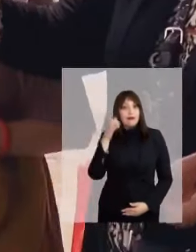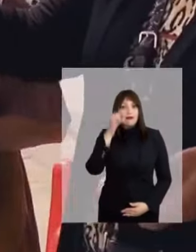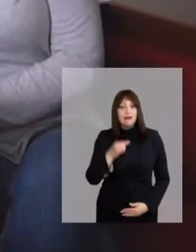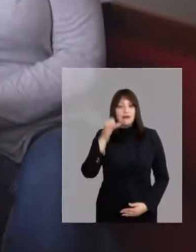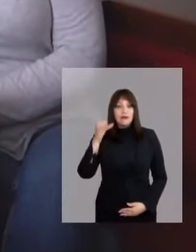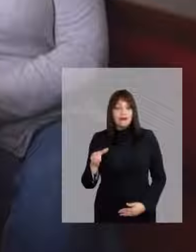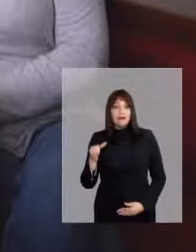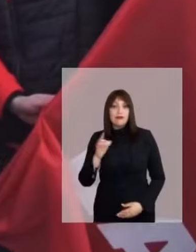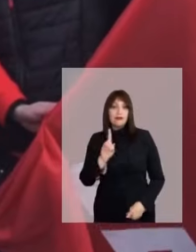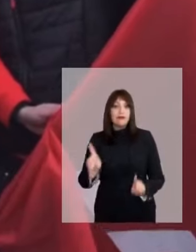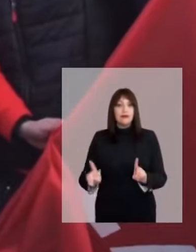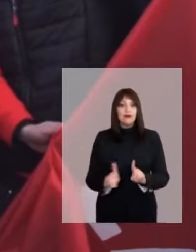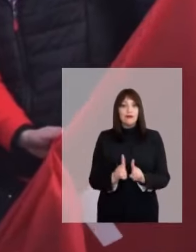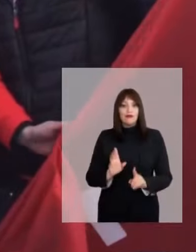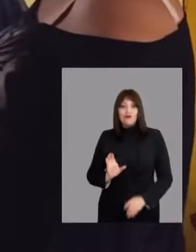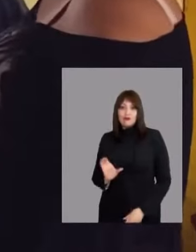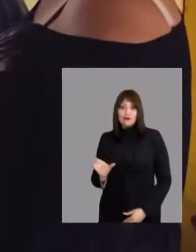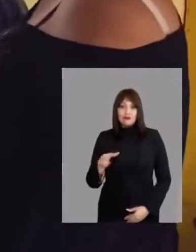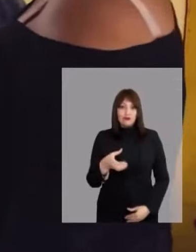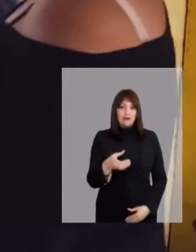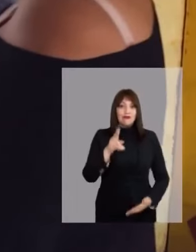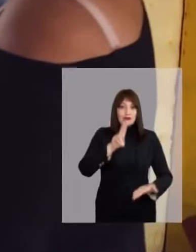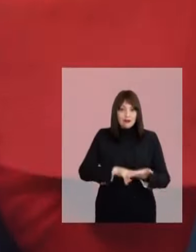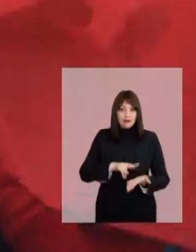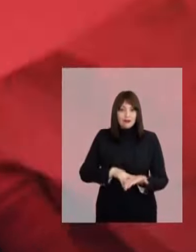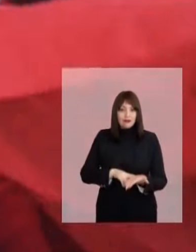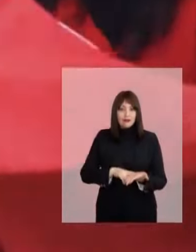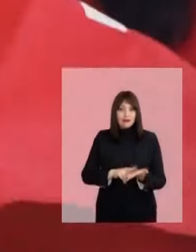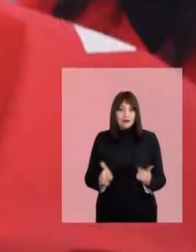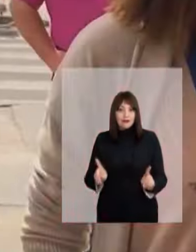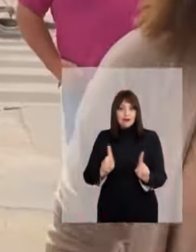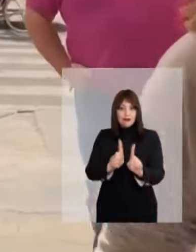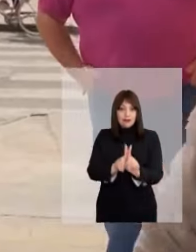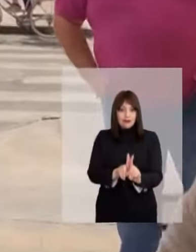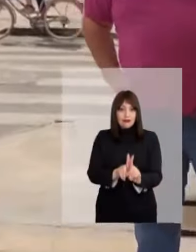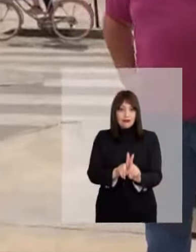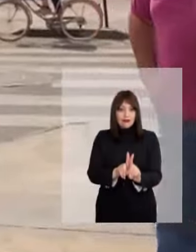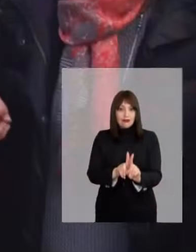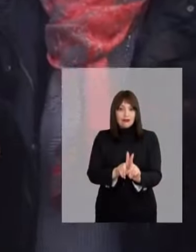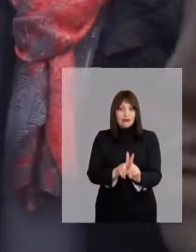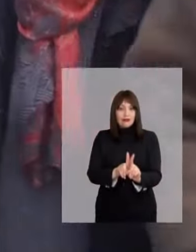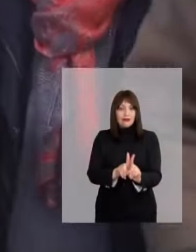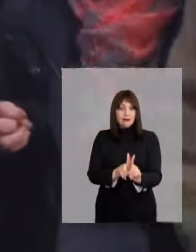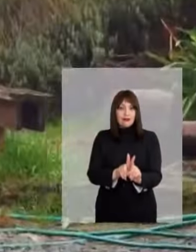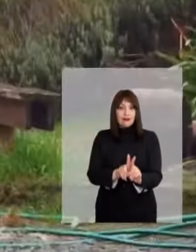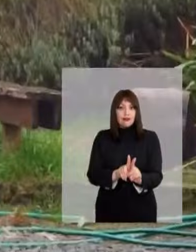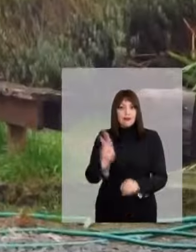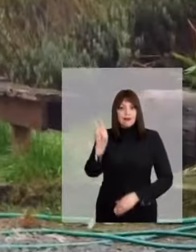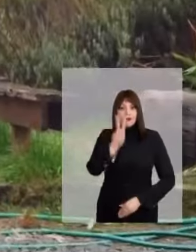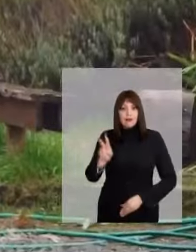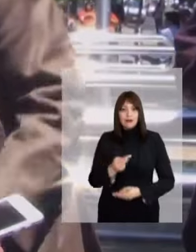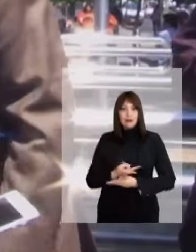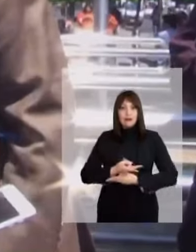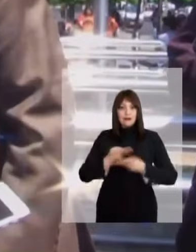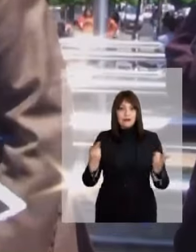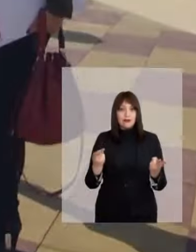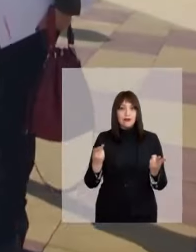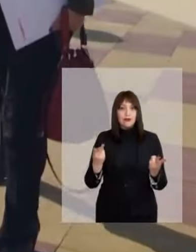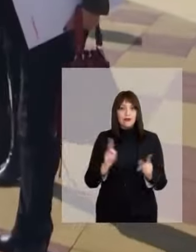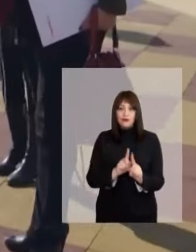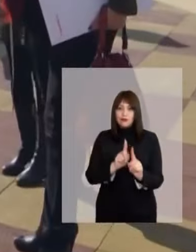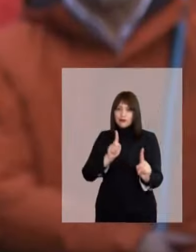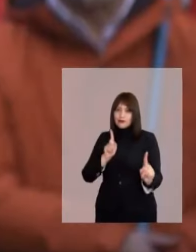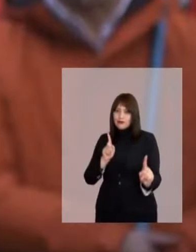entender a las personas, hay que estar en sus zapatos. De verdad, hay que estar con ellas. El servicio público